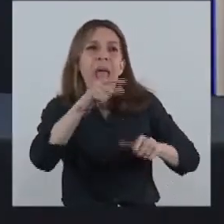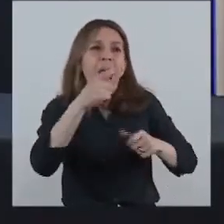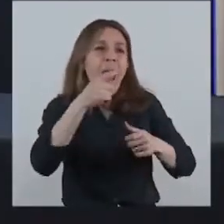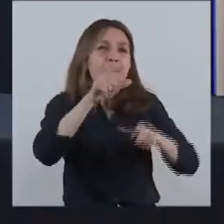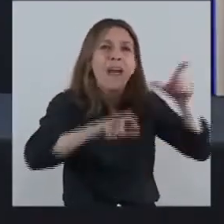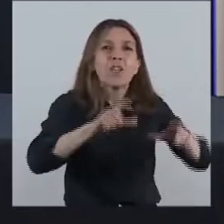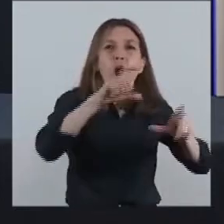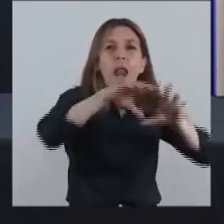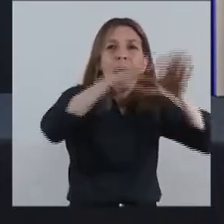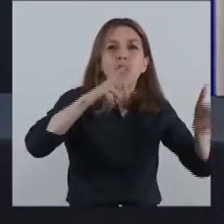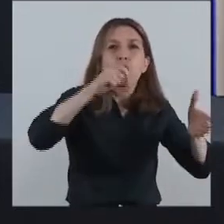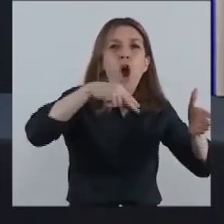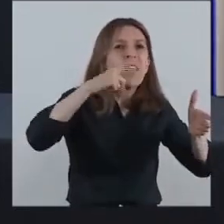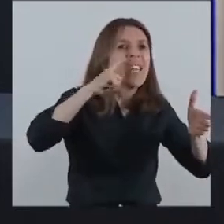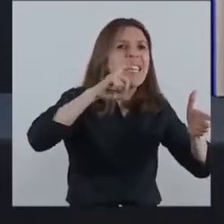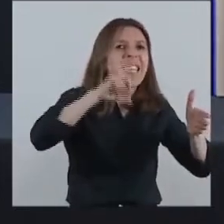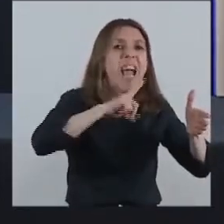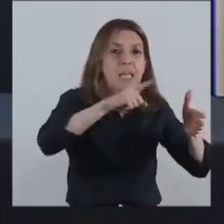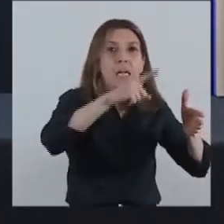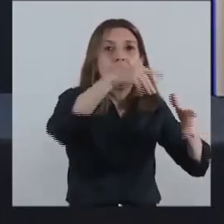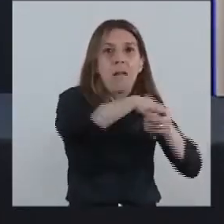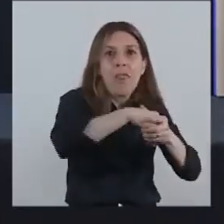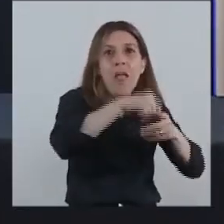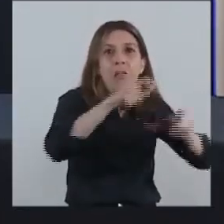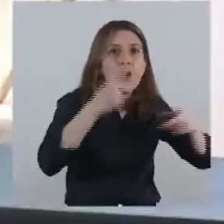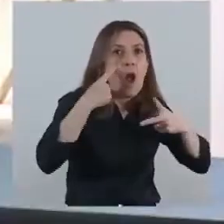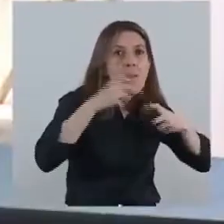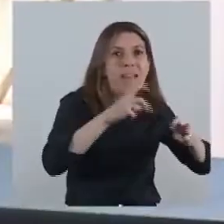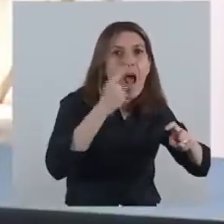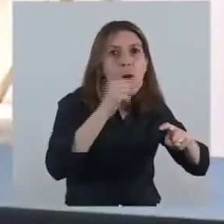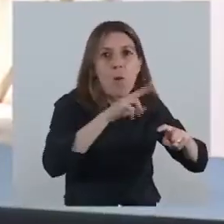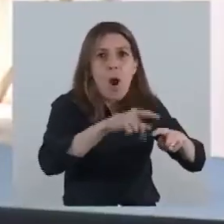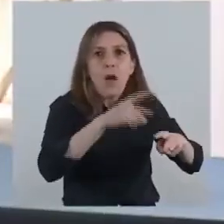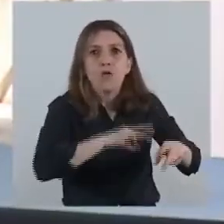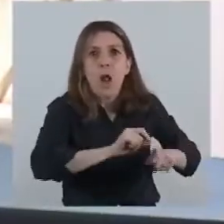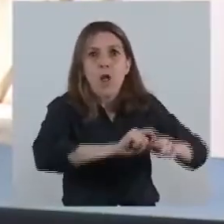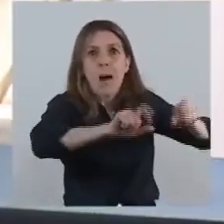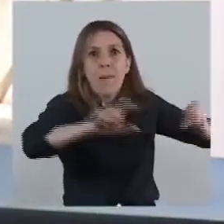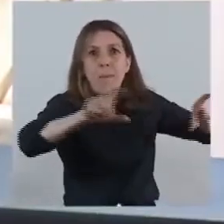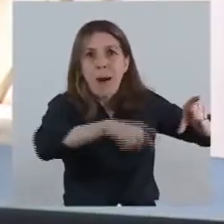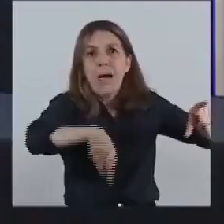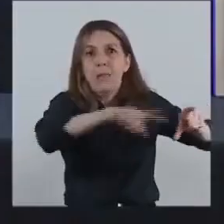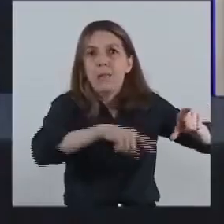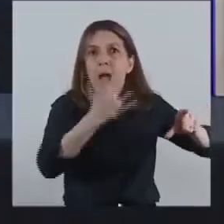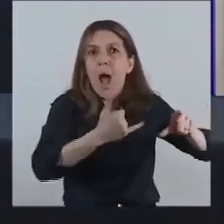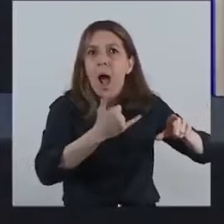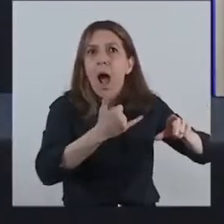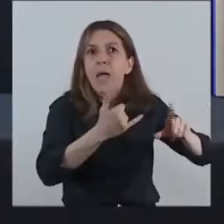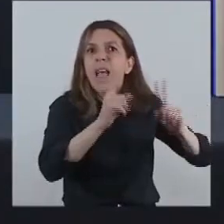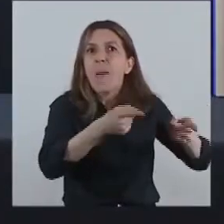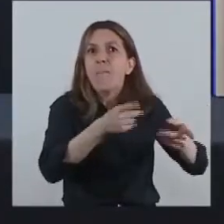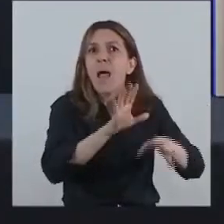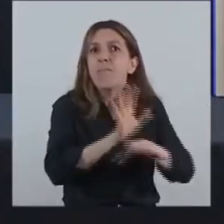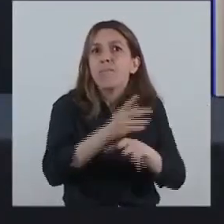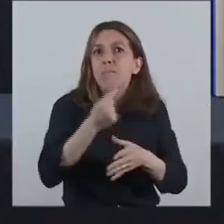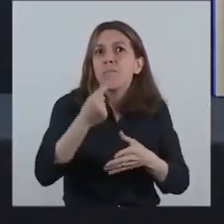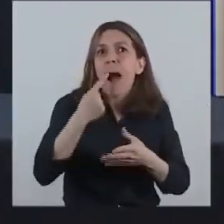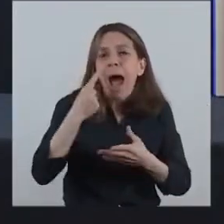CONICET va en esa dirección. Junto a ello, se vienen definiendo reglas de juego para el sector energético,